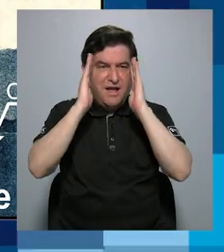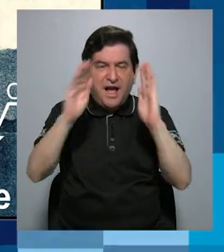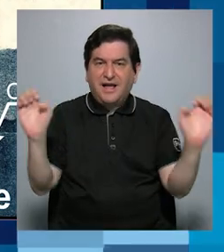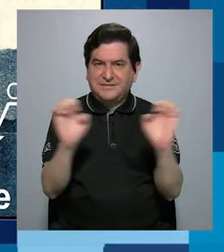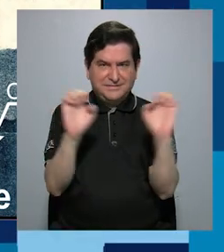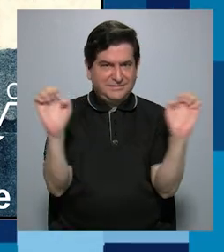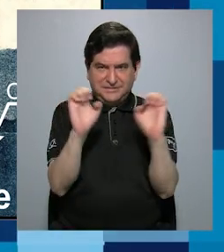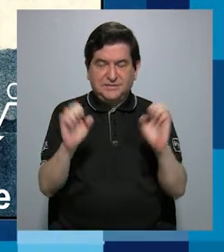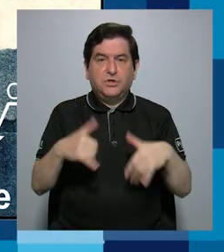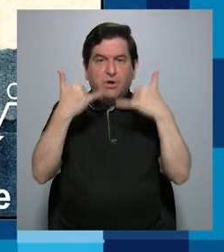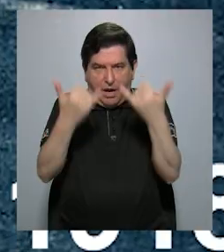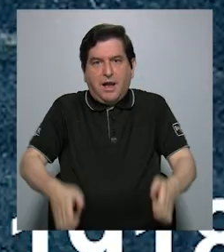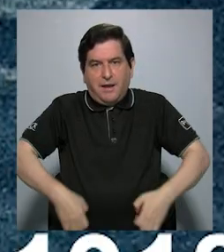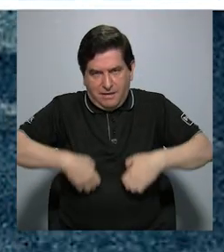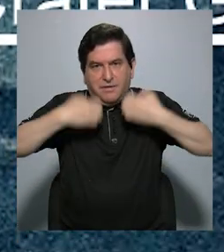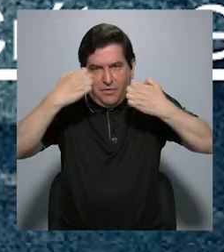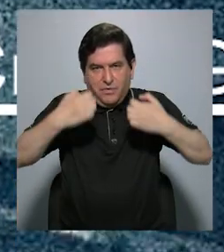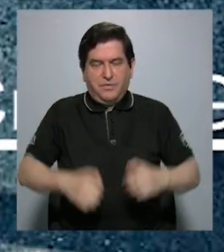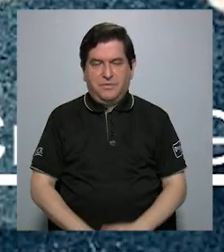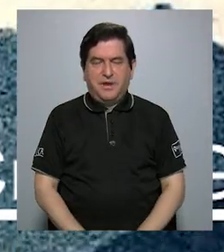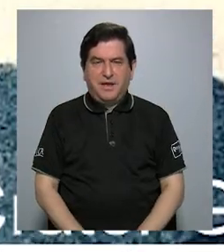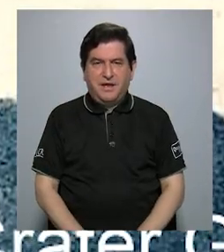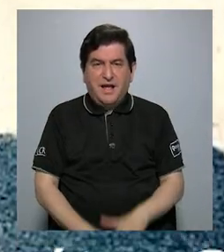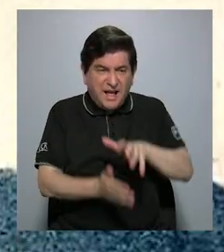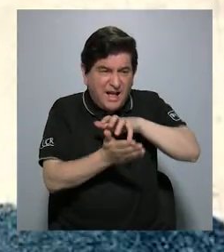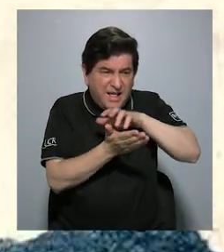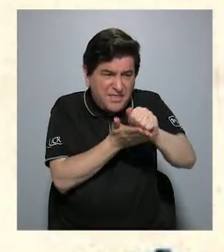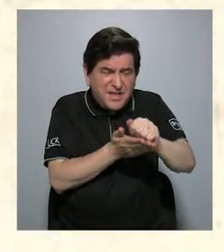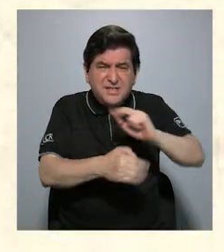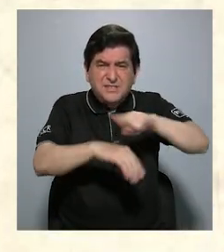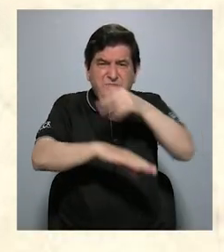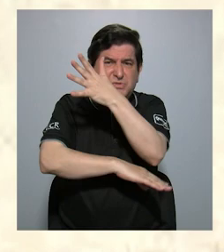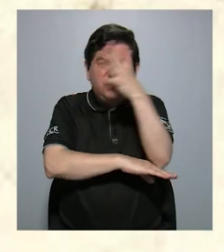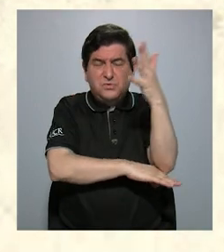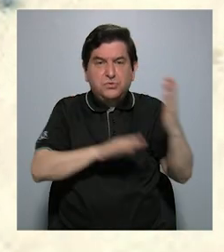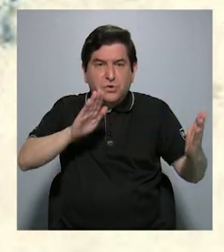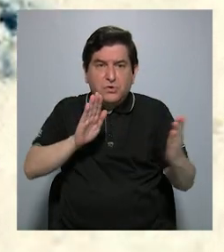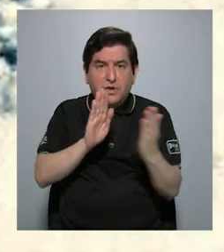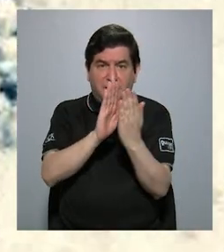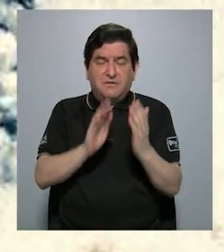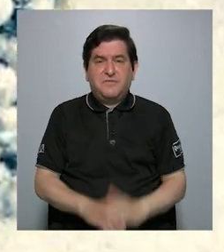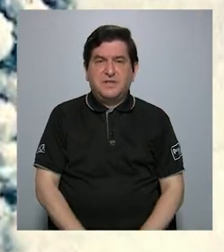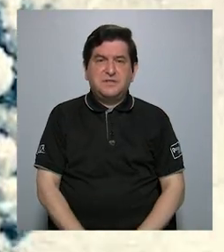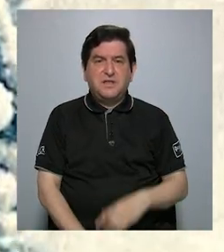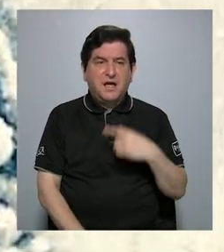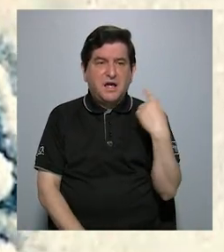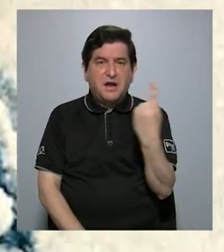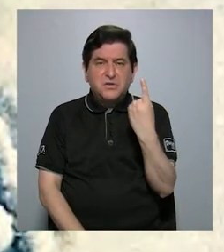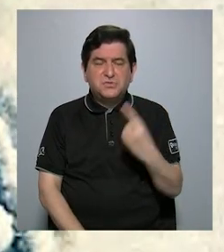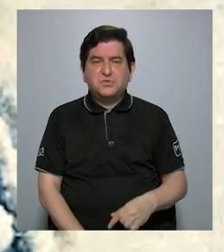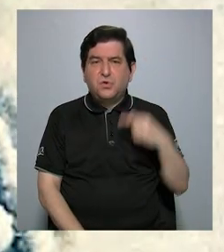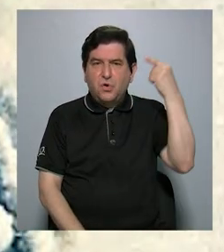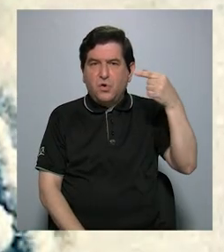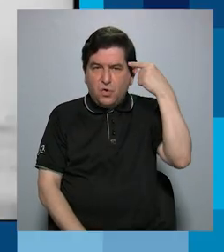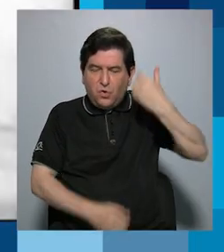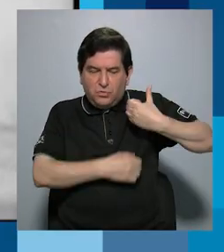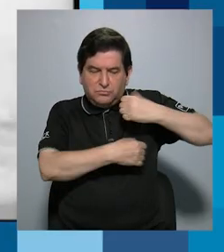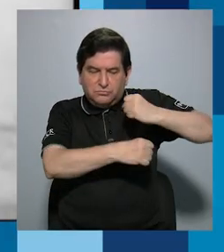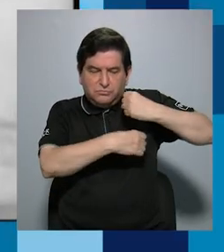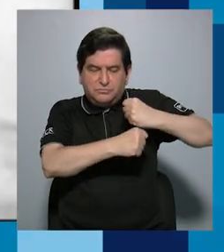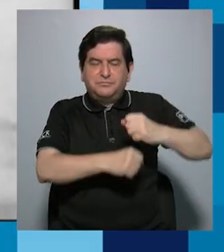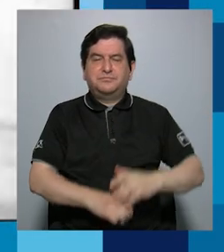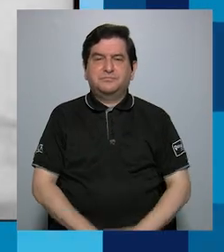emergencias, como hoy en día, sino que los desastres naturales eran enfrentados únicamente por los gobiernos locales.